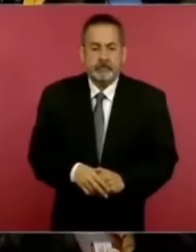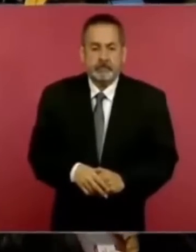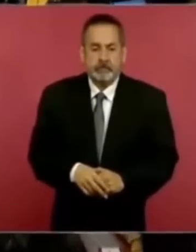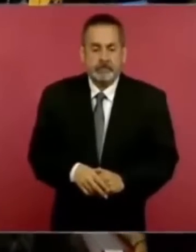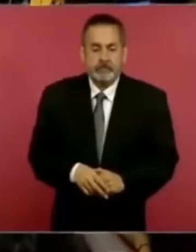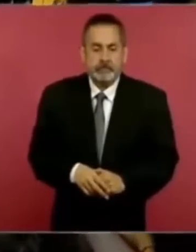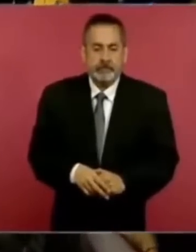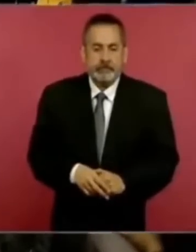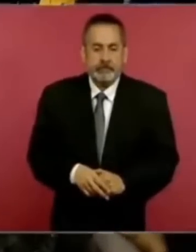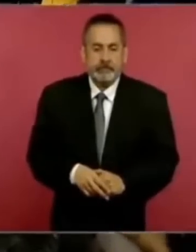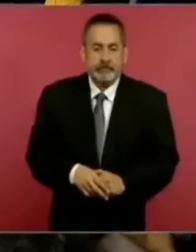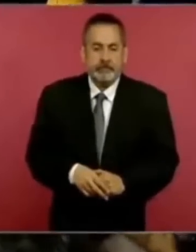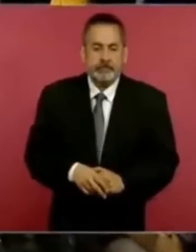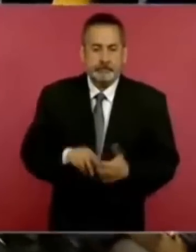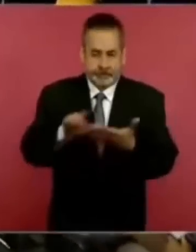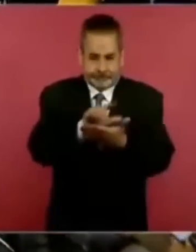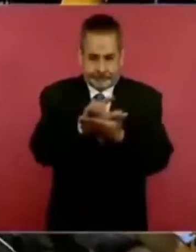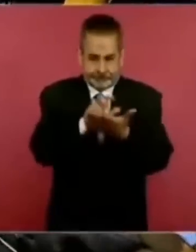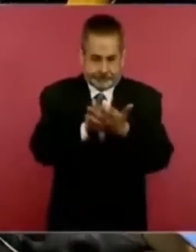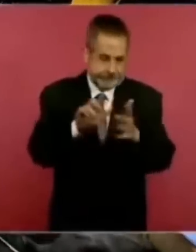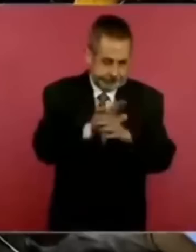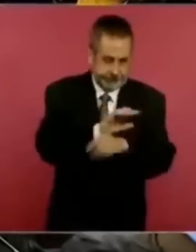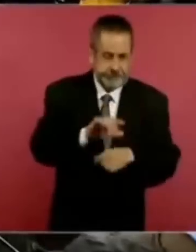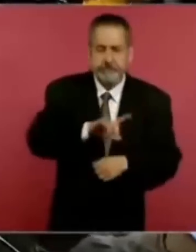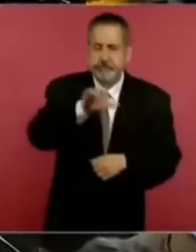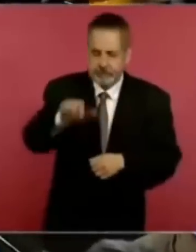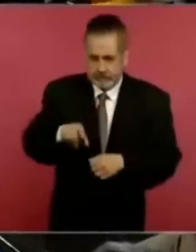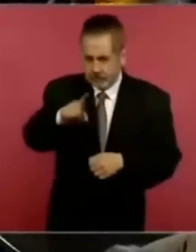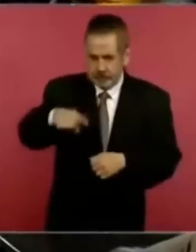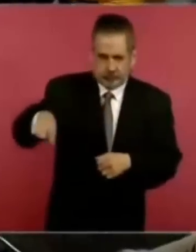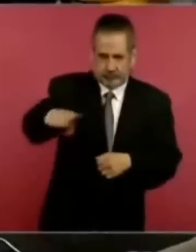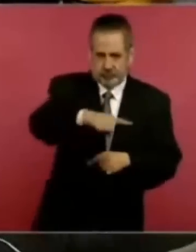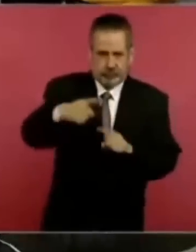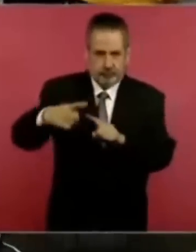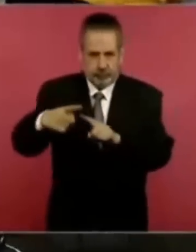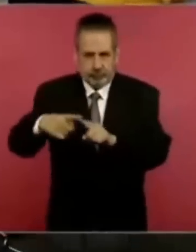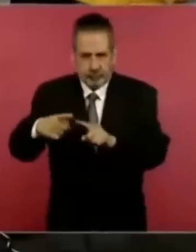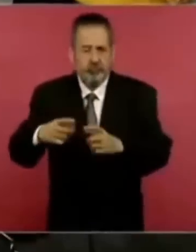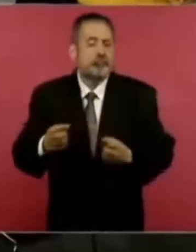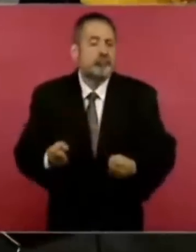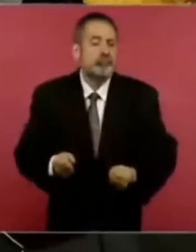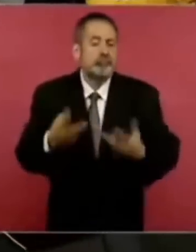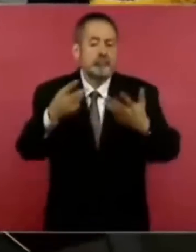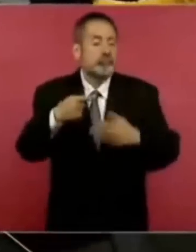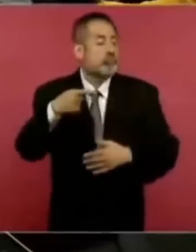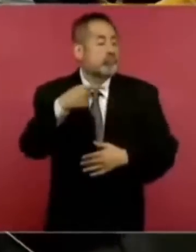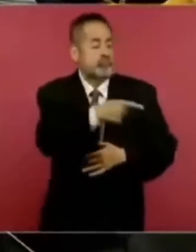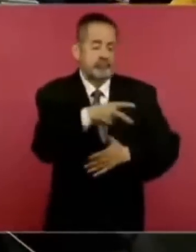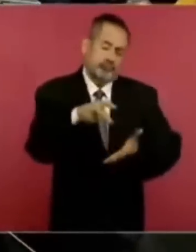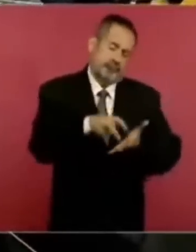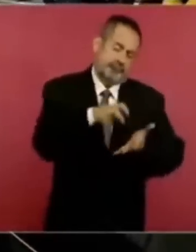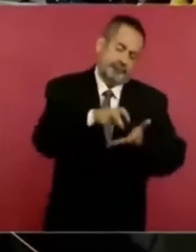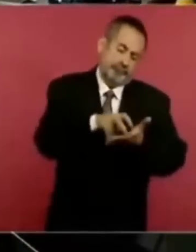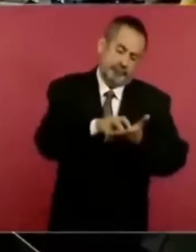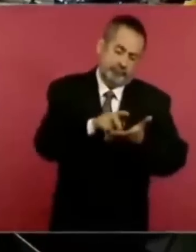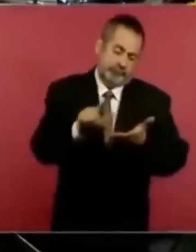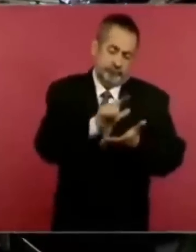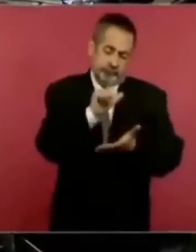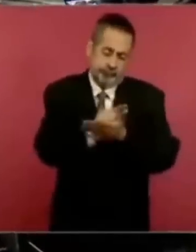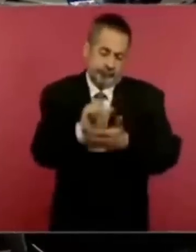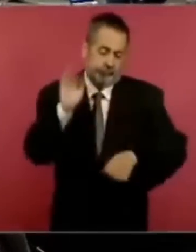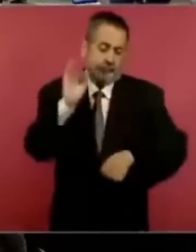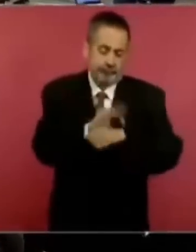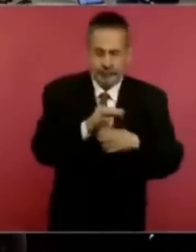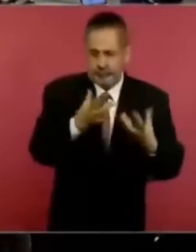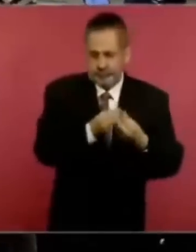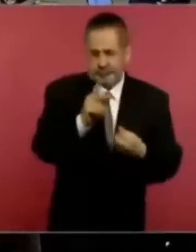Y luego les dejo de tarea a ustedes que me digan cuáles reformas hicieron los gobiernos